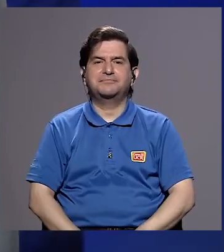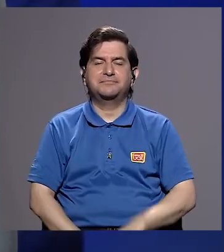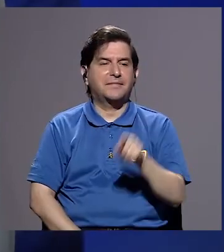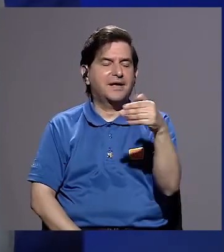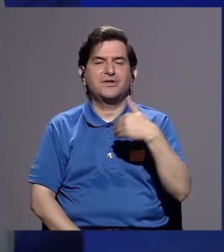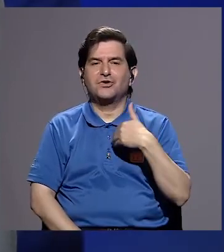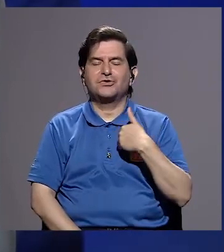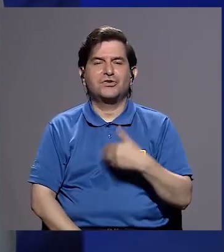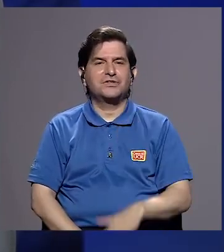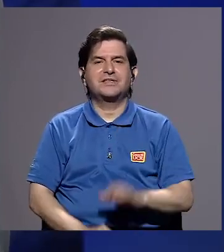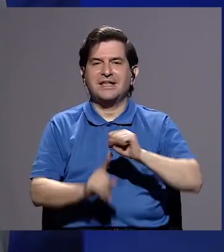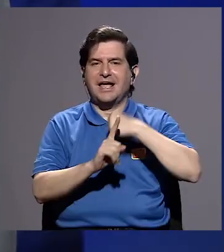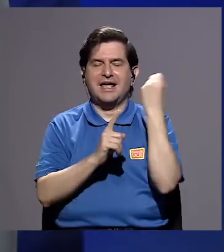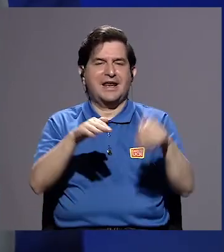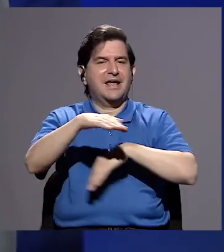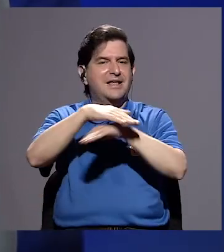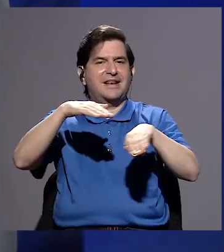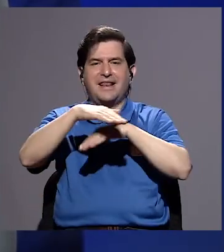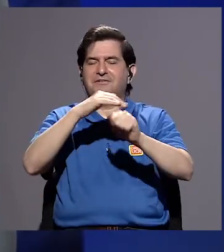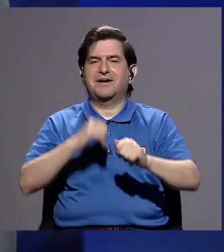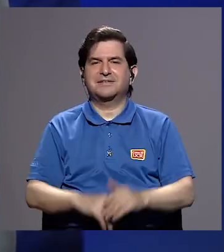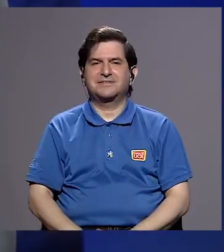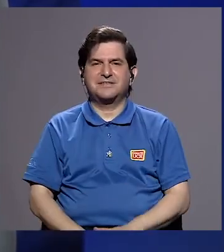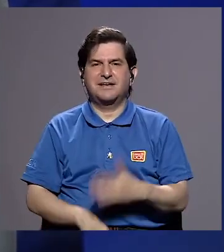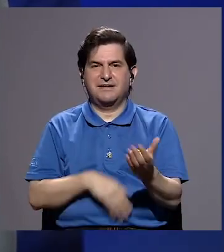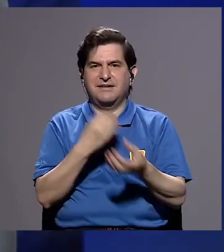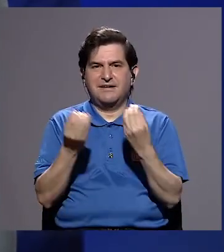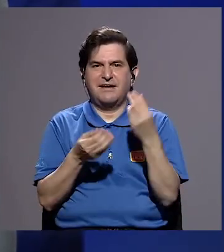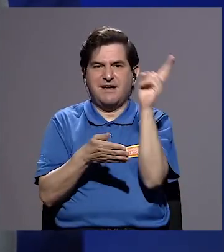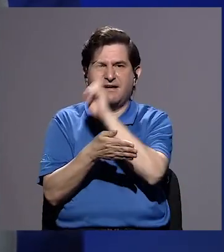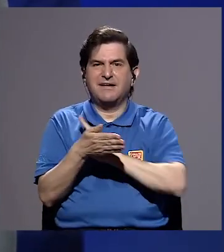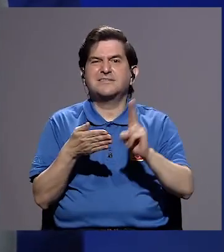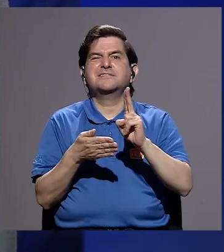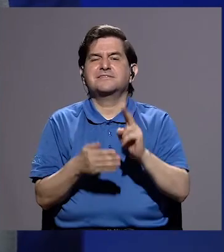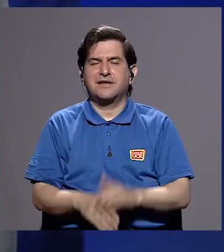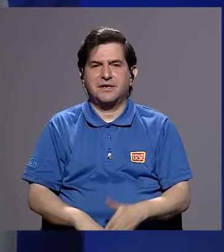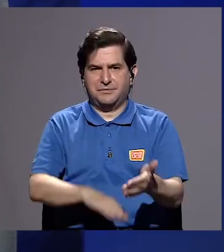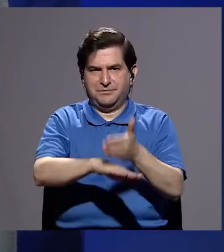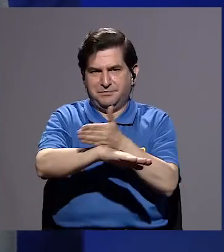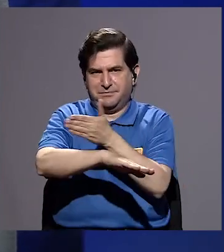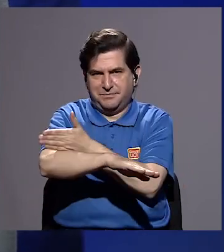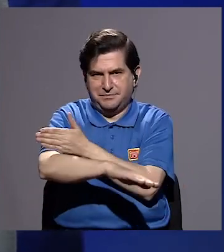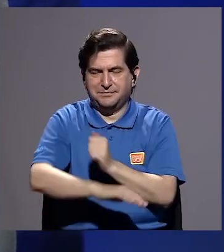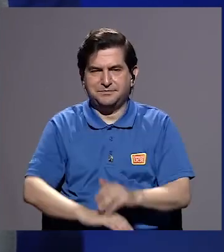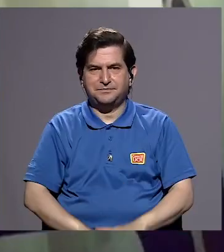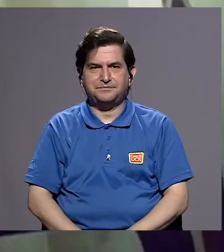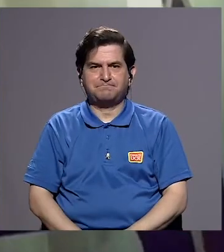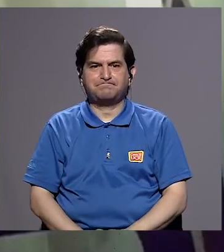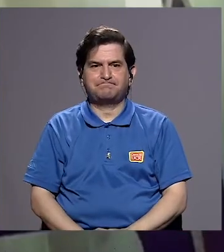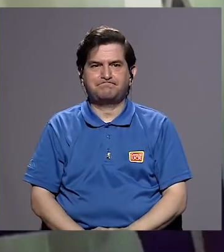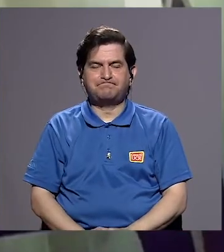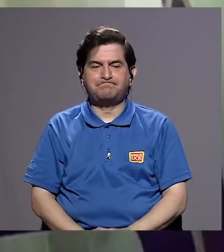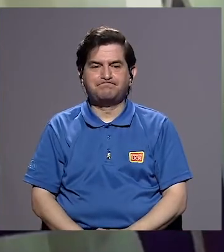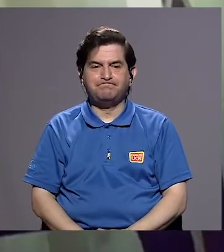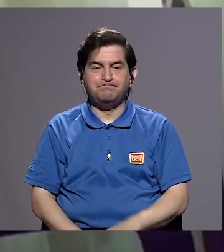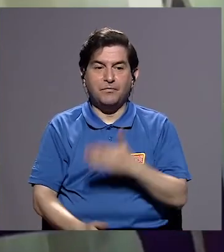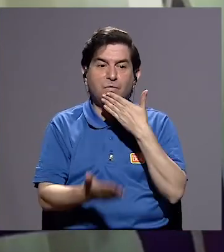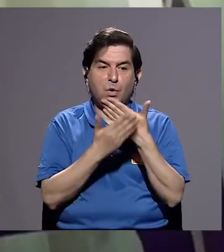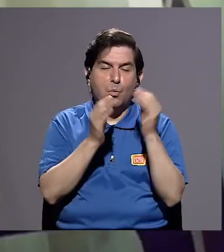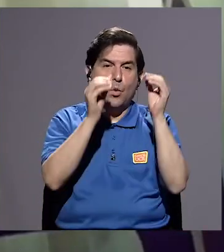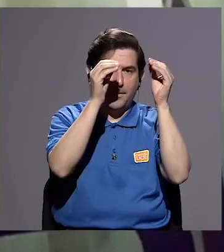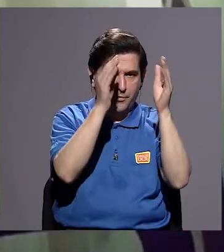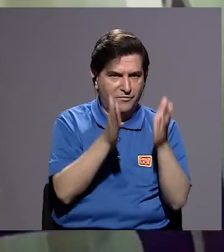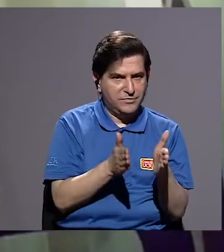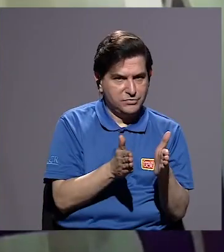porque no tienen las condiciones básicas. ¿Qué deberían hacer las universidades para mejorar? Bueno, tener